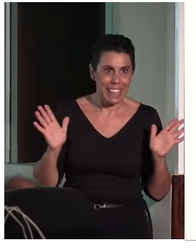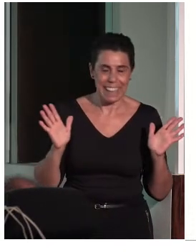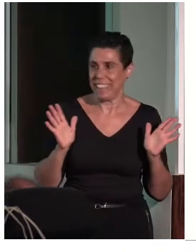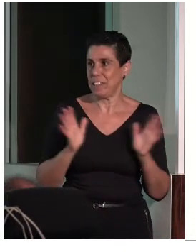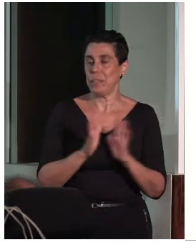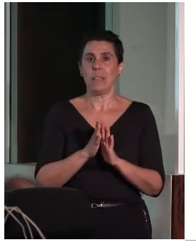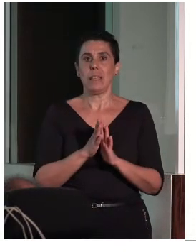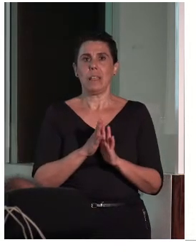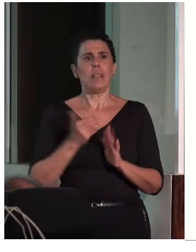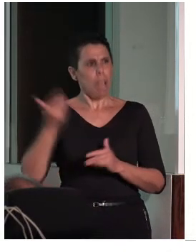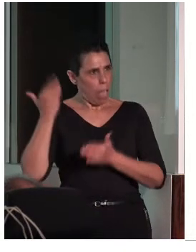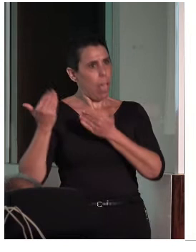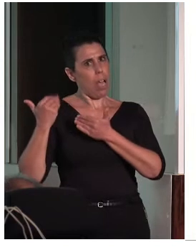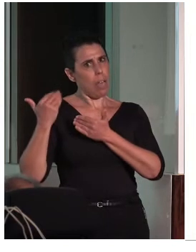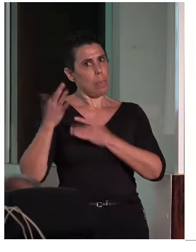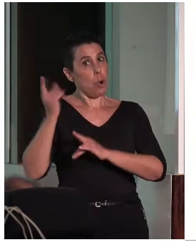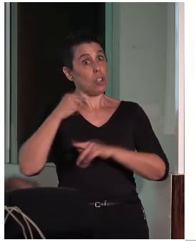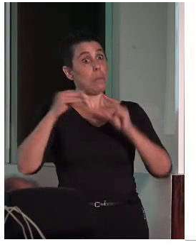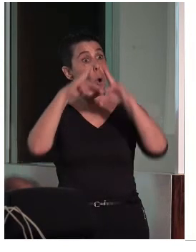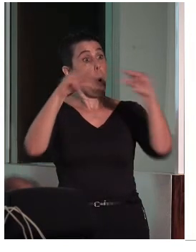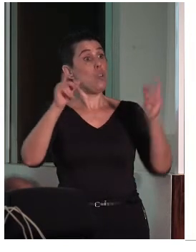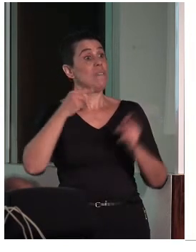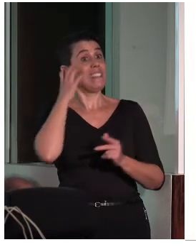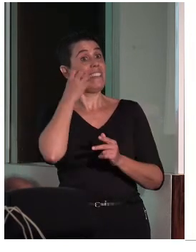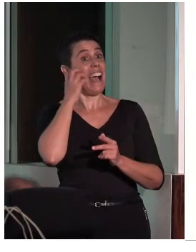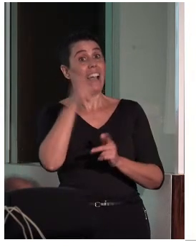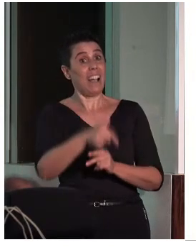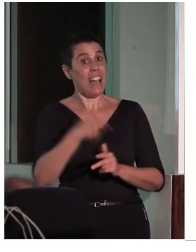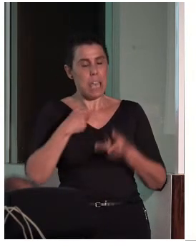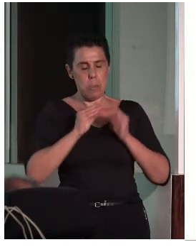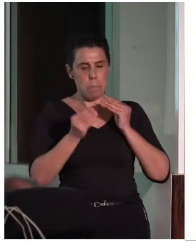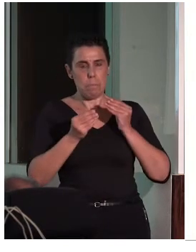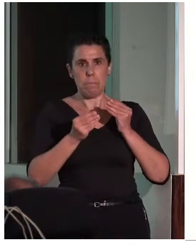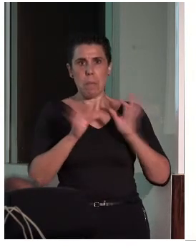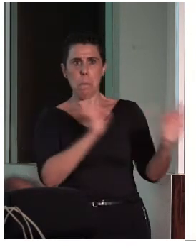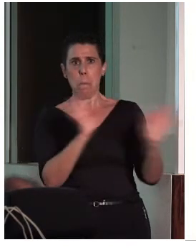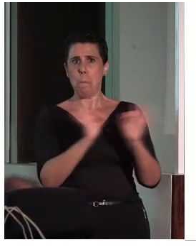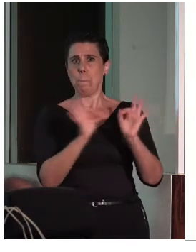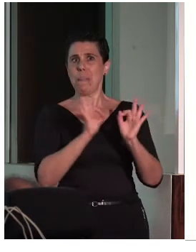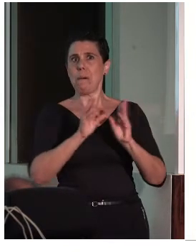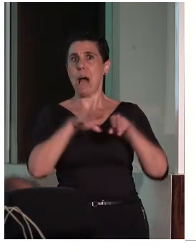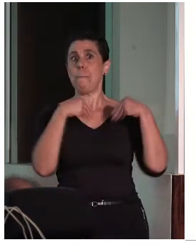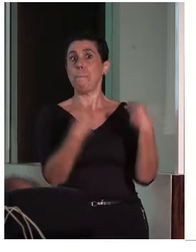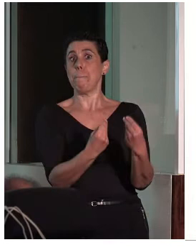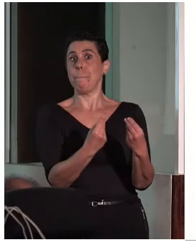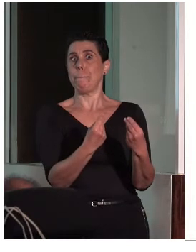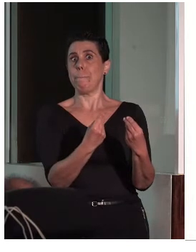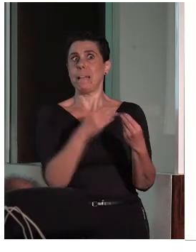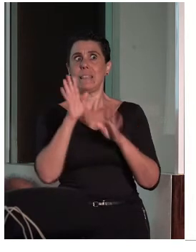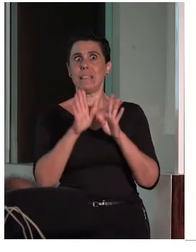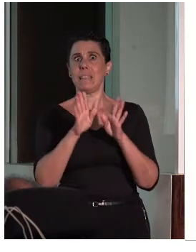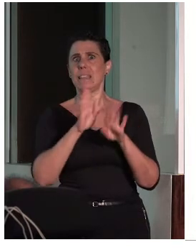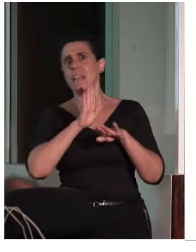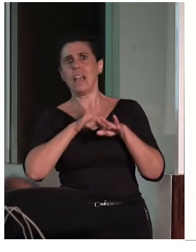igual me ocurrió hace unos días en la Universidad de Jaén cuando preparaba unos materiales para hablar de